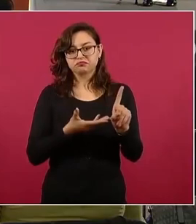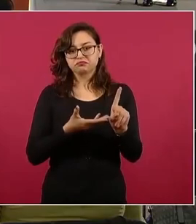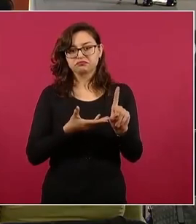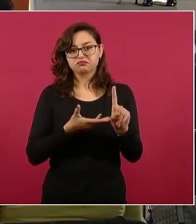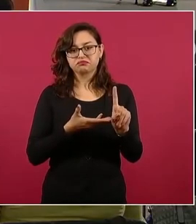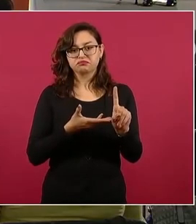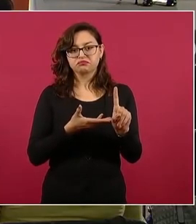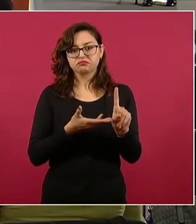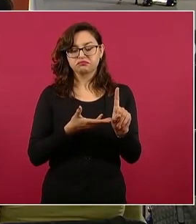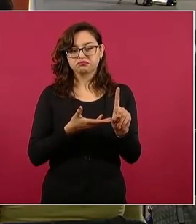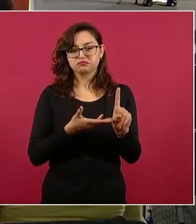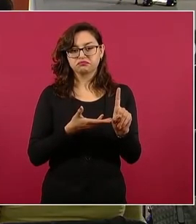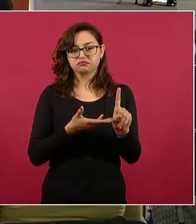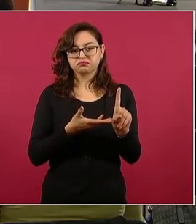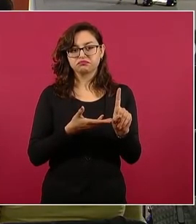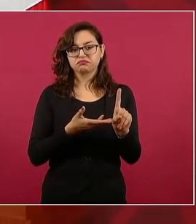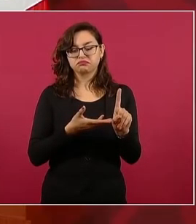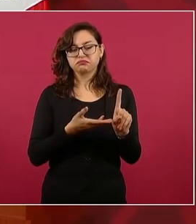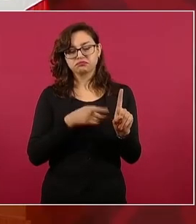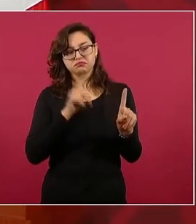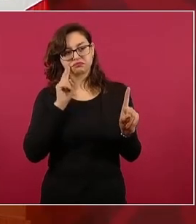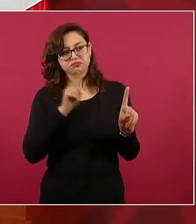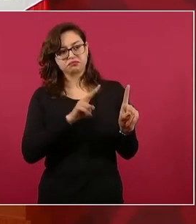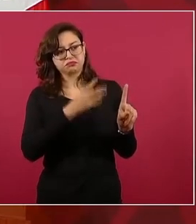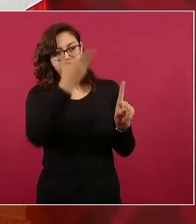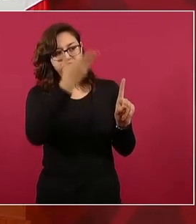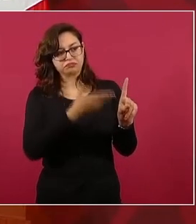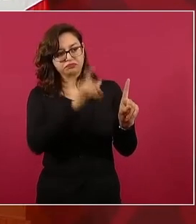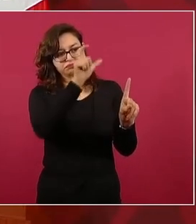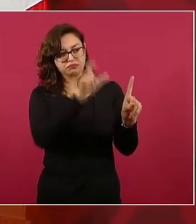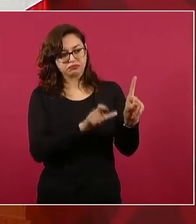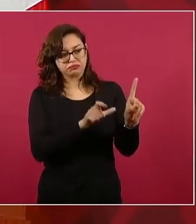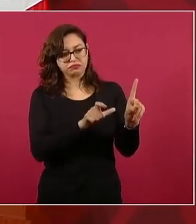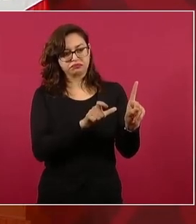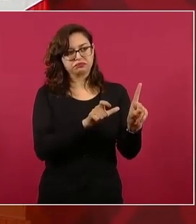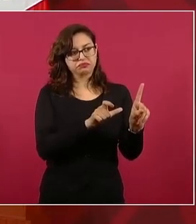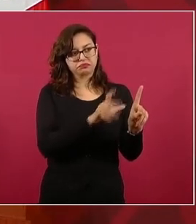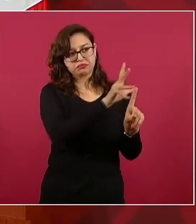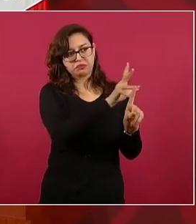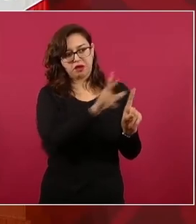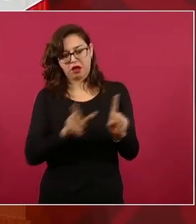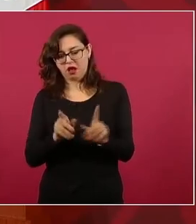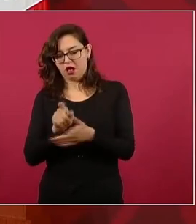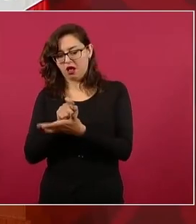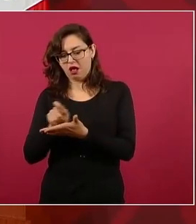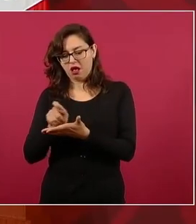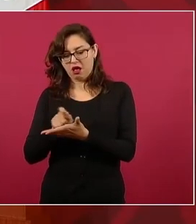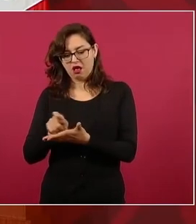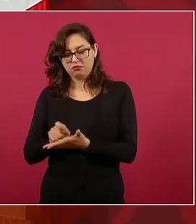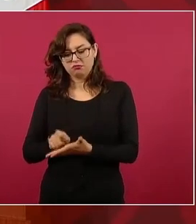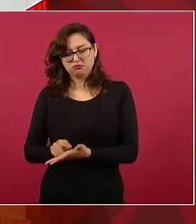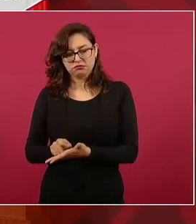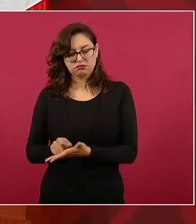que utiliza Gabo para describir